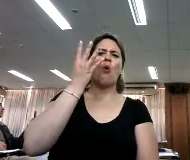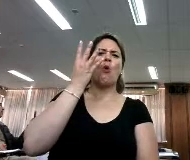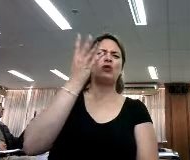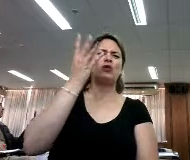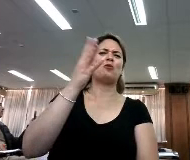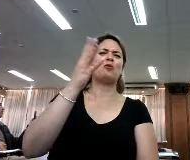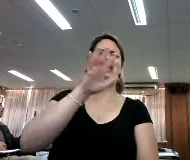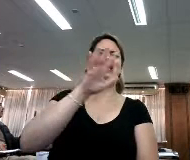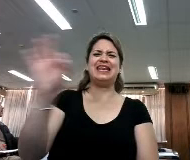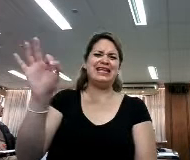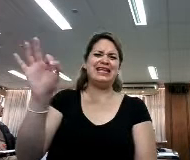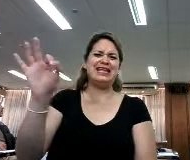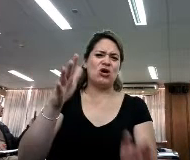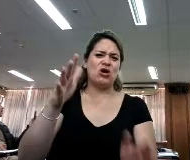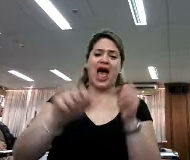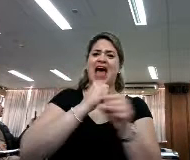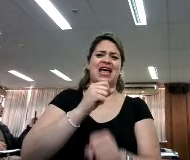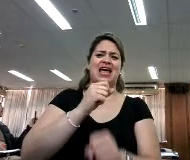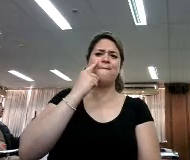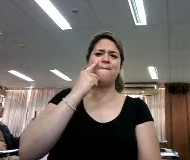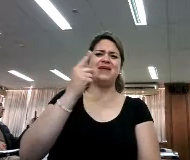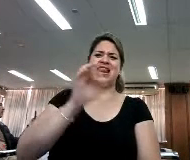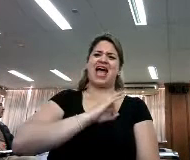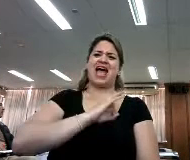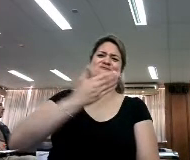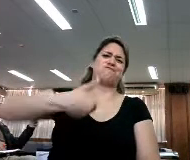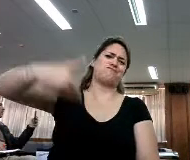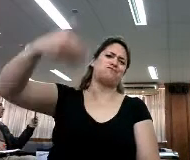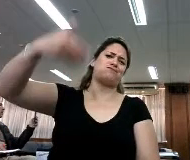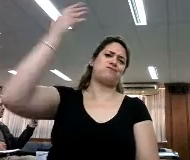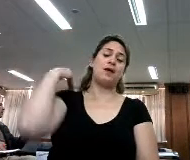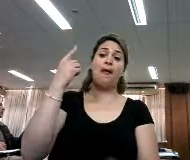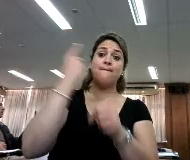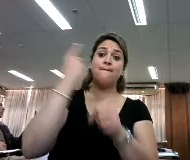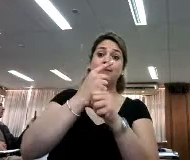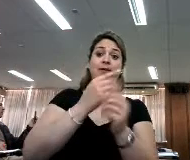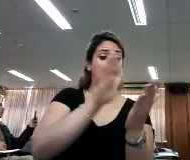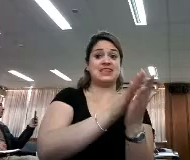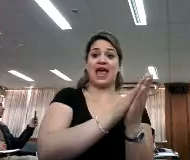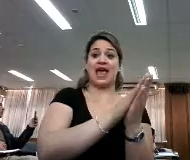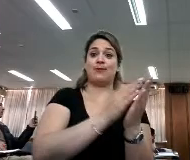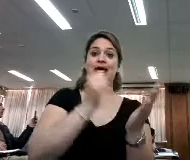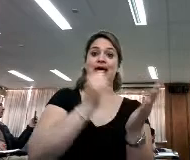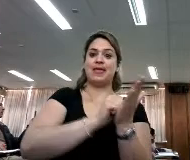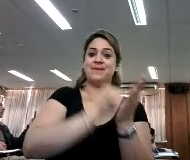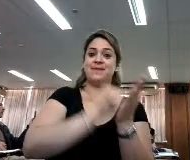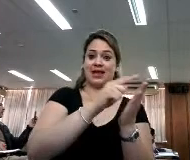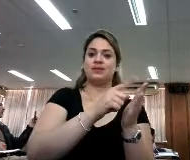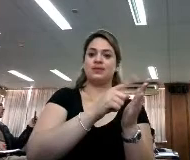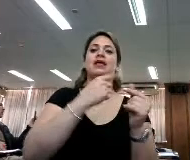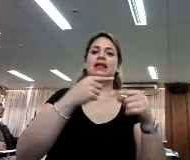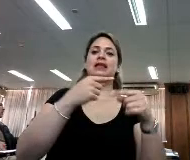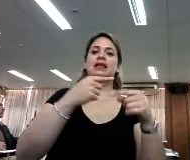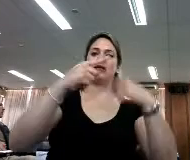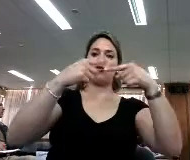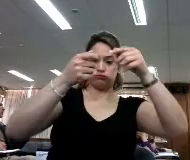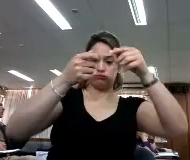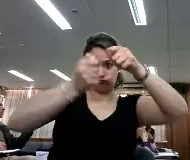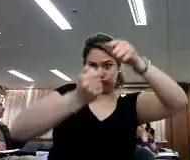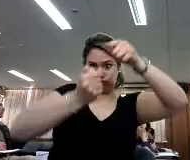a 1.000 años aproximadamente, antes de Cristo, tenemos las primeras tablillas de arcilla, tenemos los rollos de papiro y